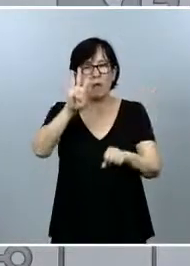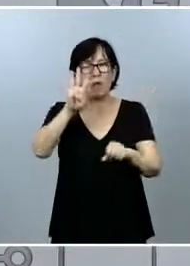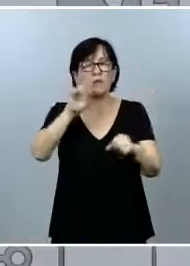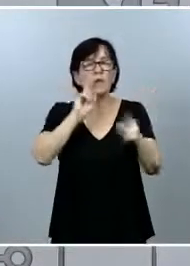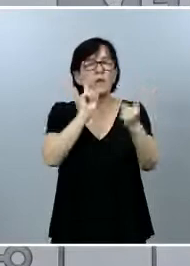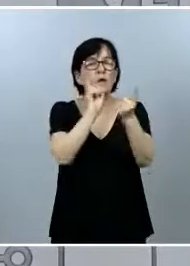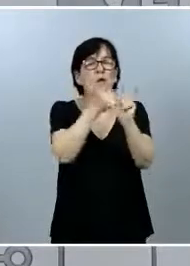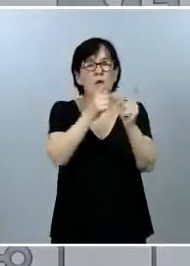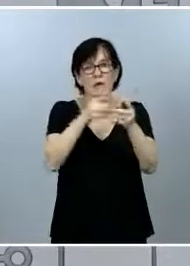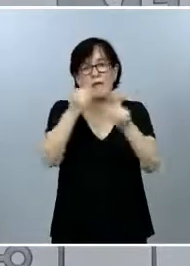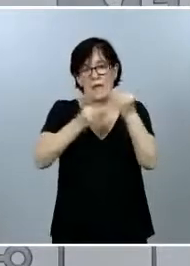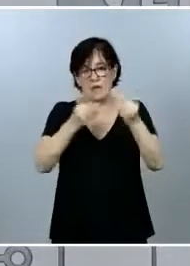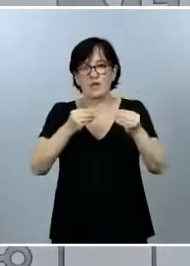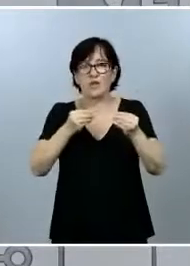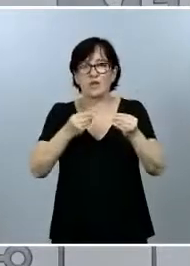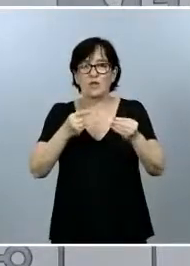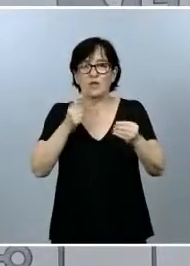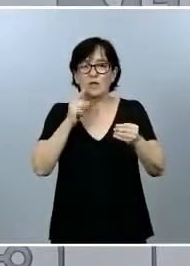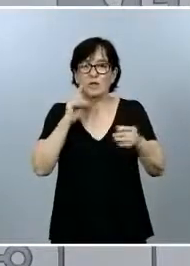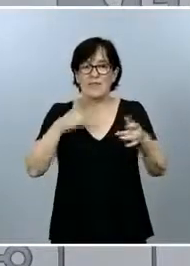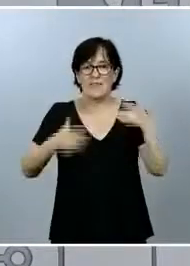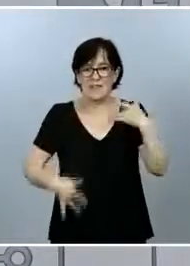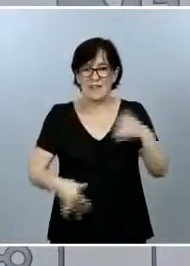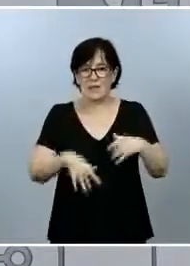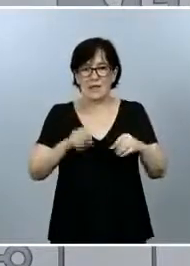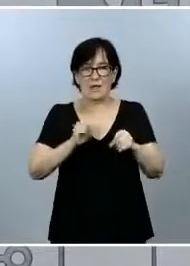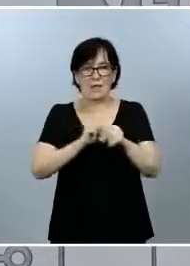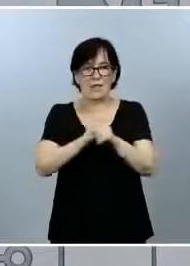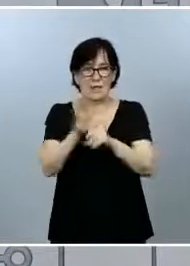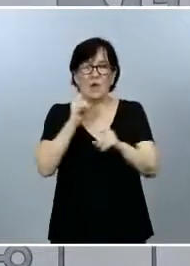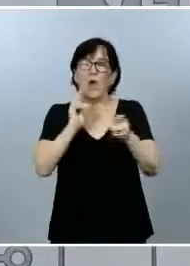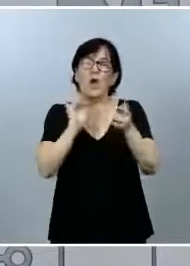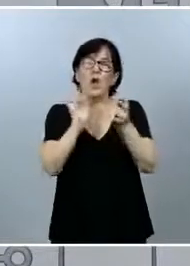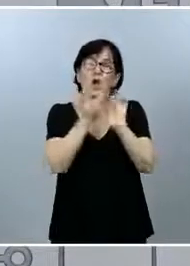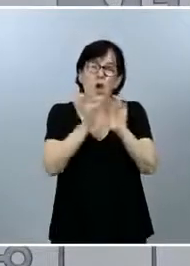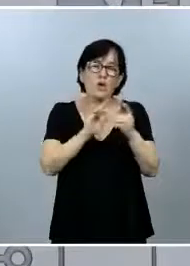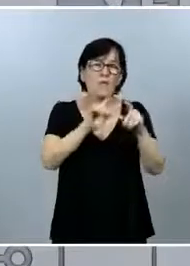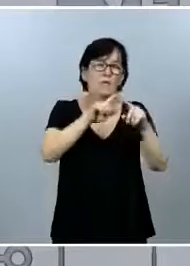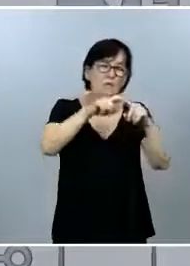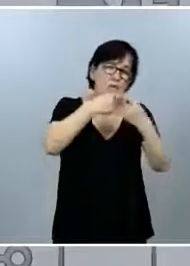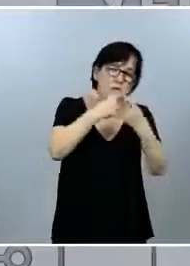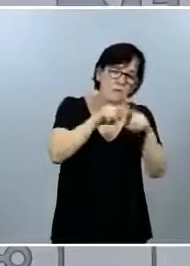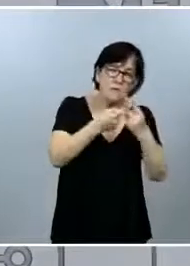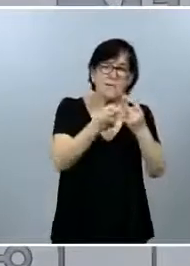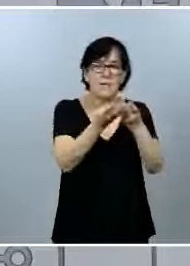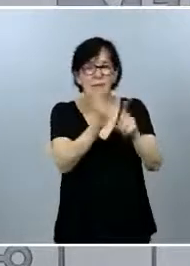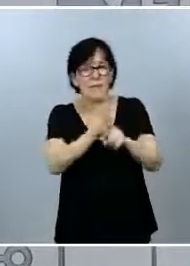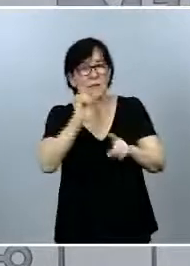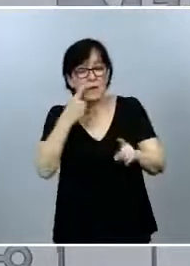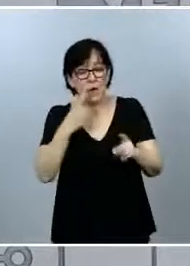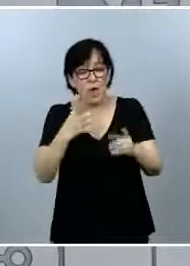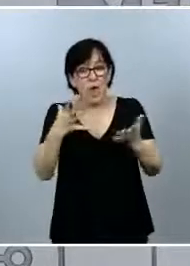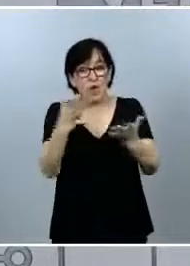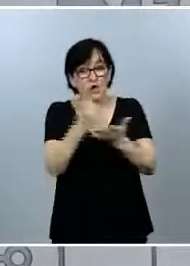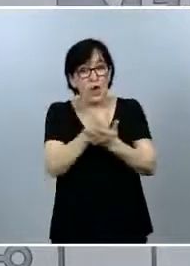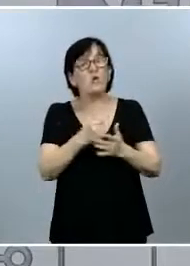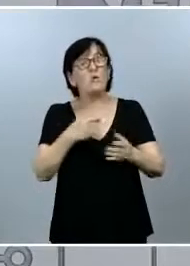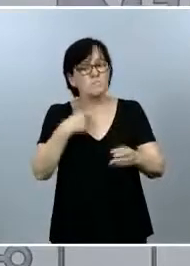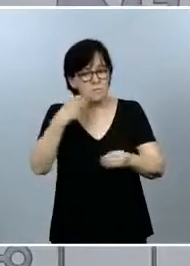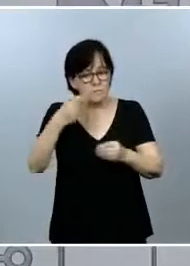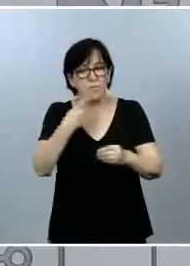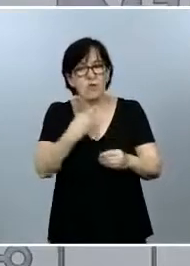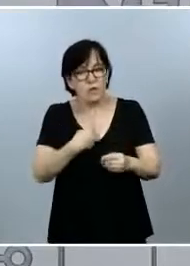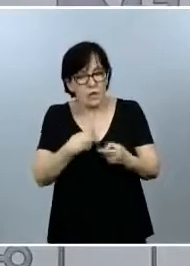desarrollado síntomas de coronavirus, siendo contactos estrechos de personas identificadas como casos. Todo esto nos indica que estamos teniendo